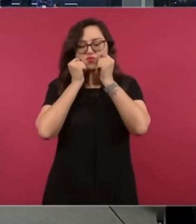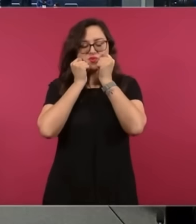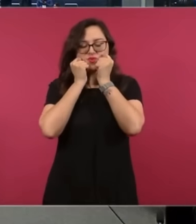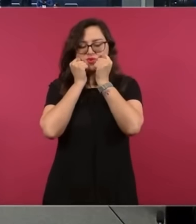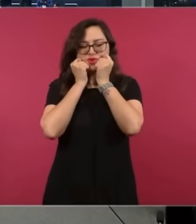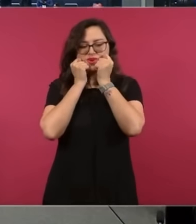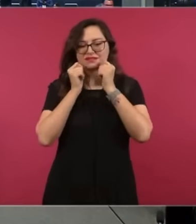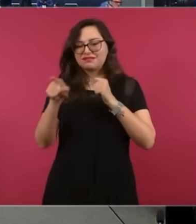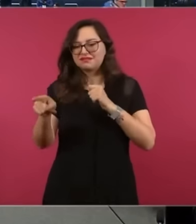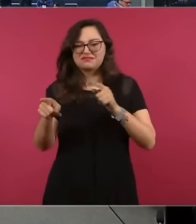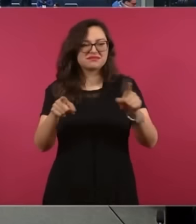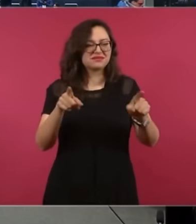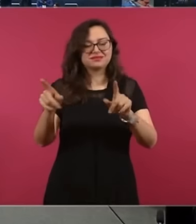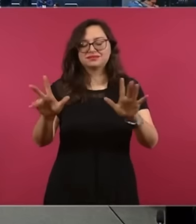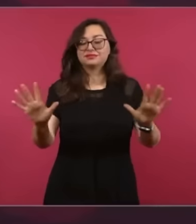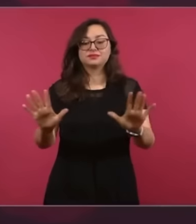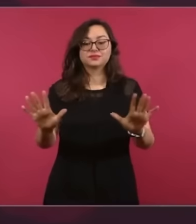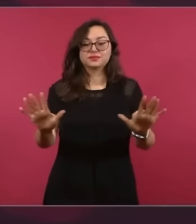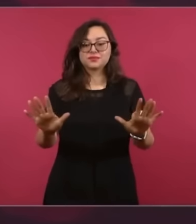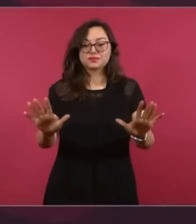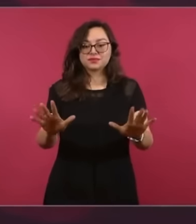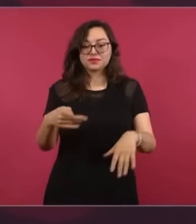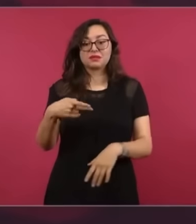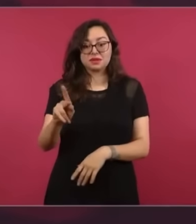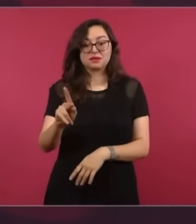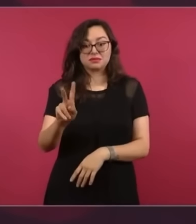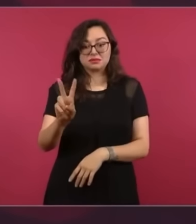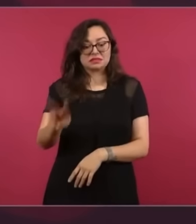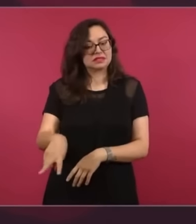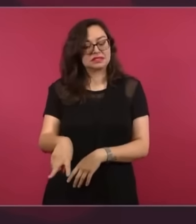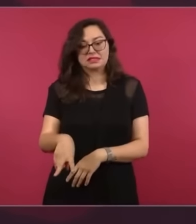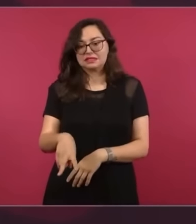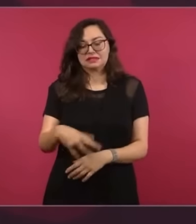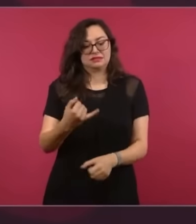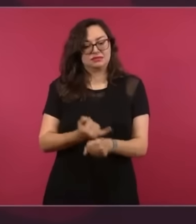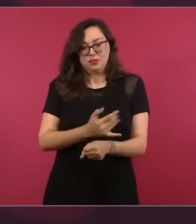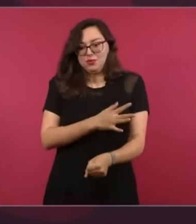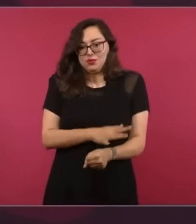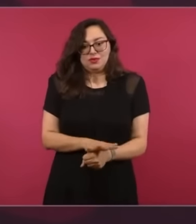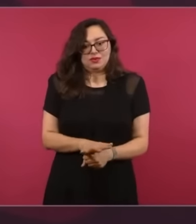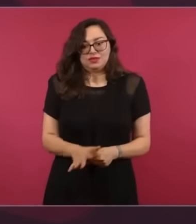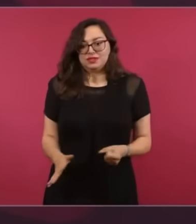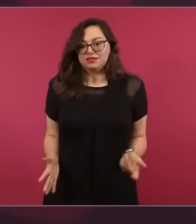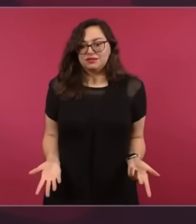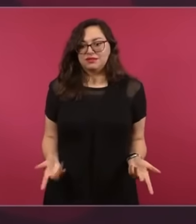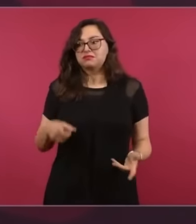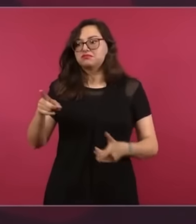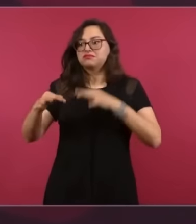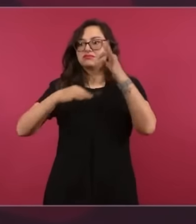sí, sí, sí, era para comentarlo, porque pues es…